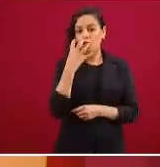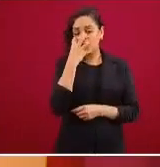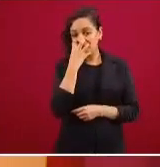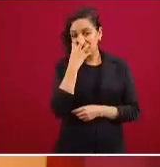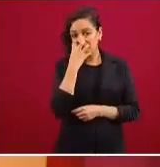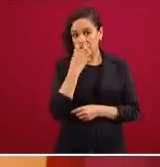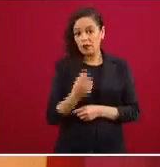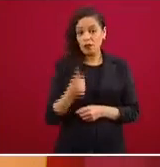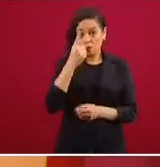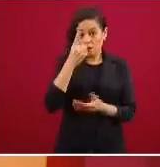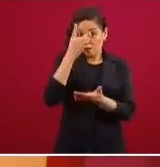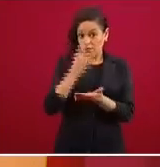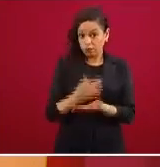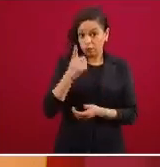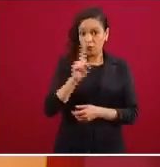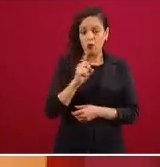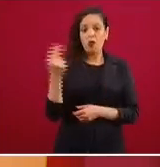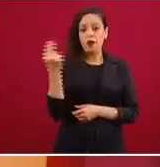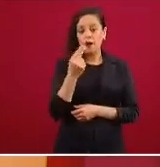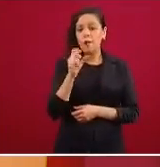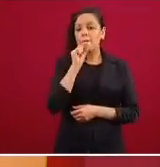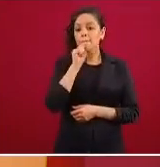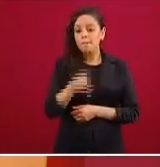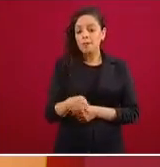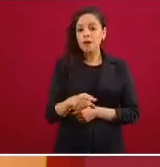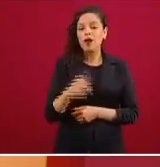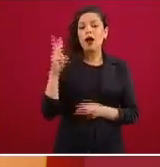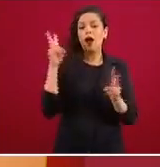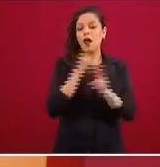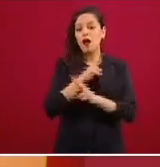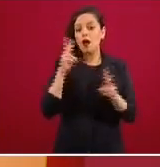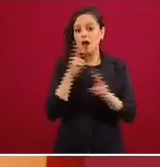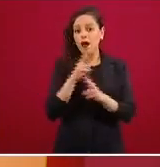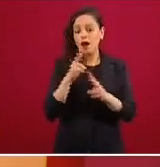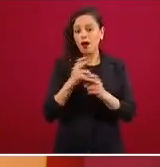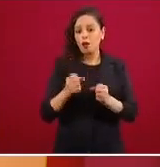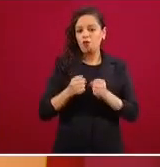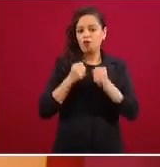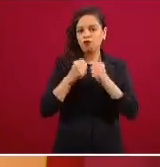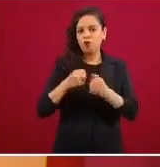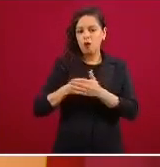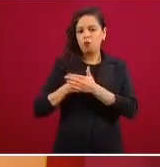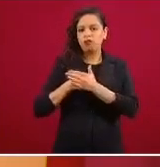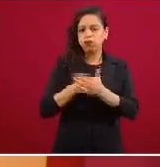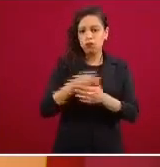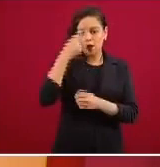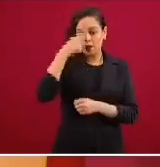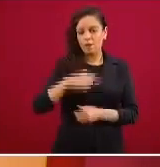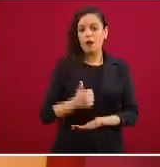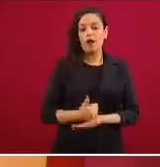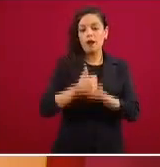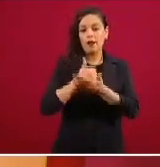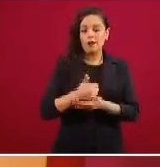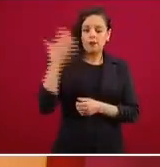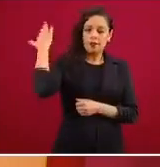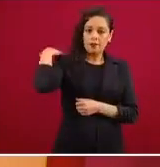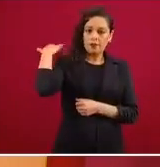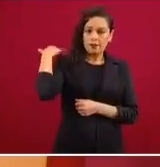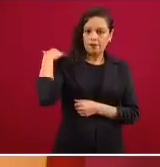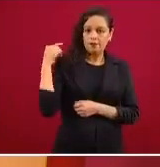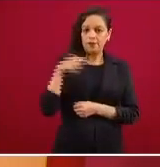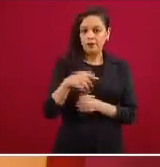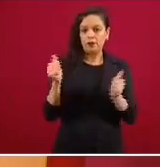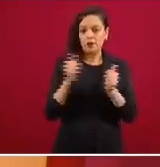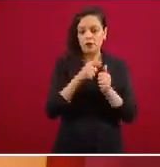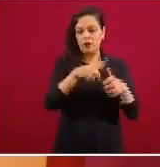solo oxígeno sino presión del aire que se introduce a los pulmones con una máquina que es la que